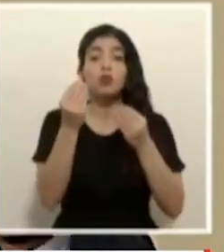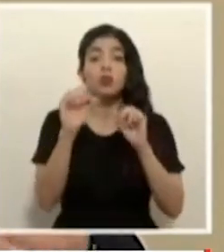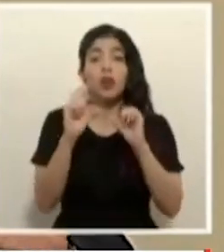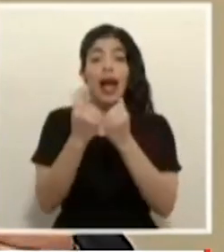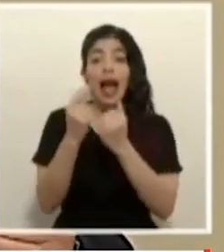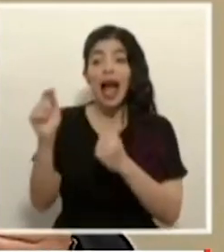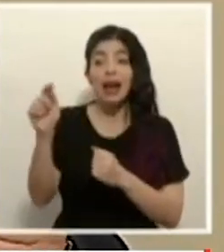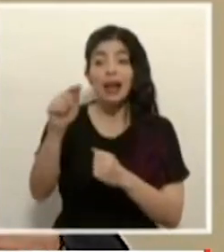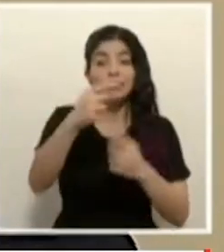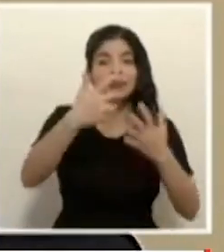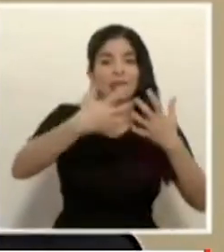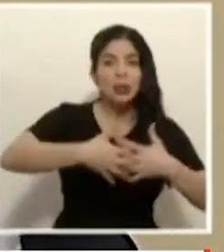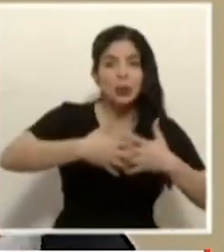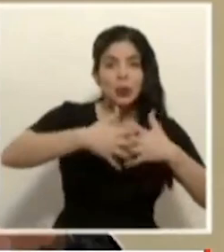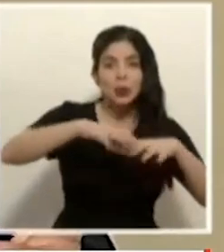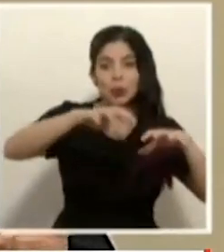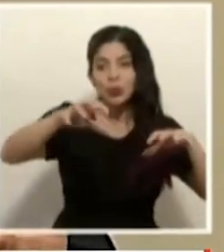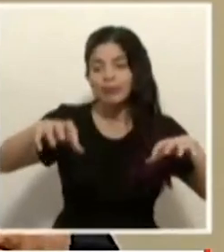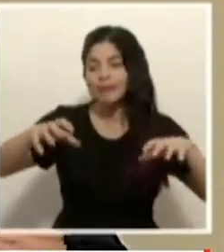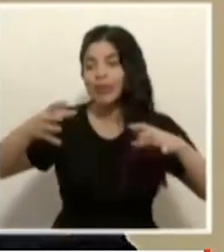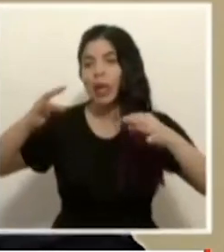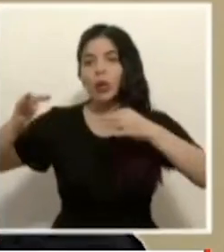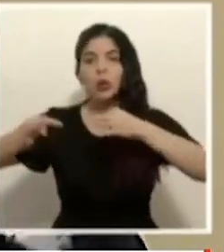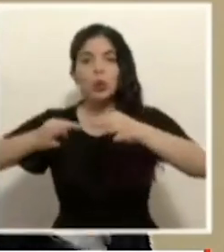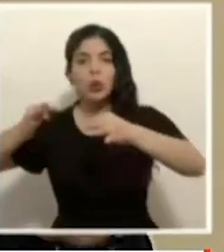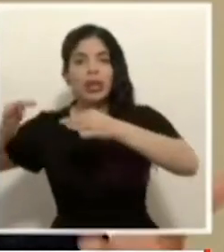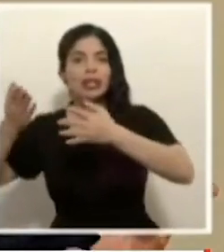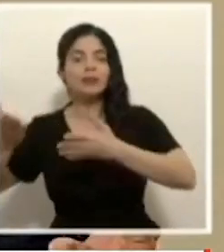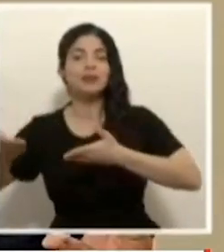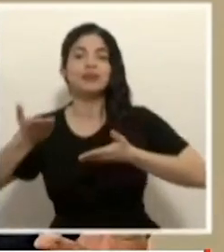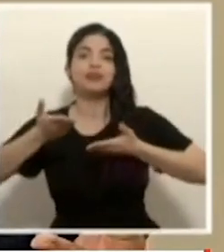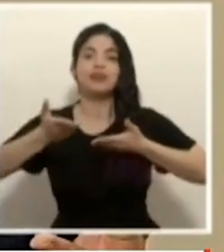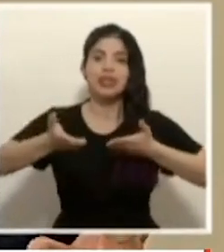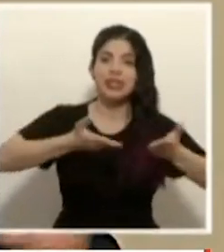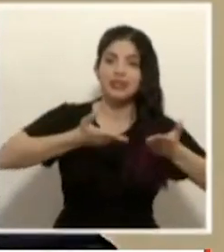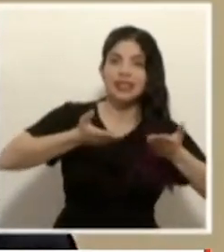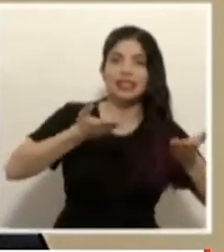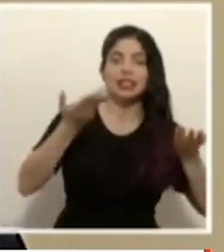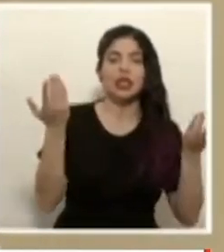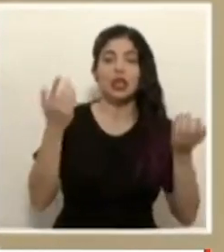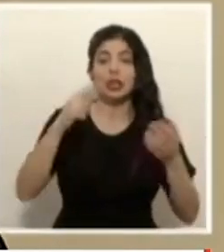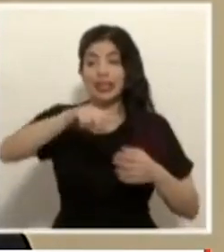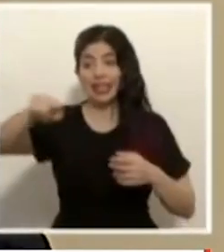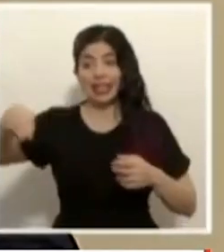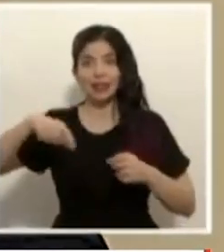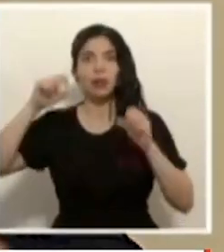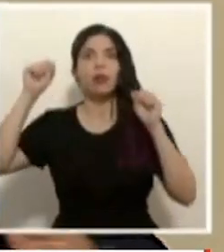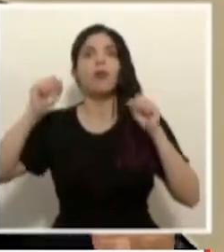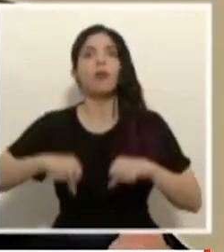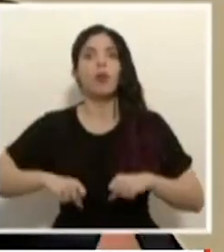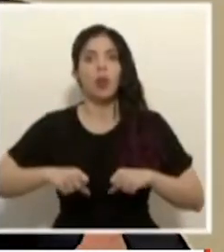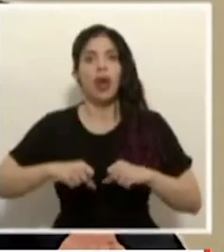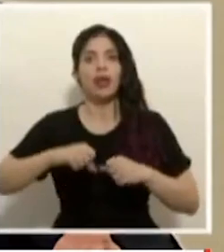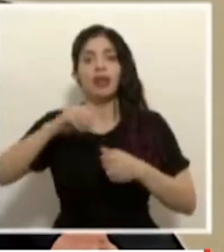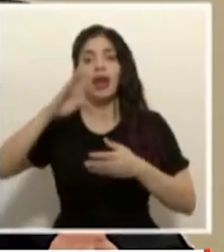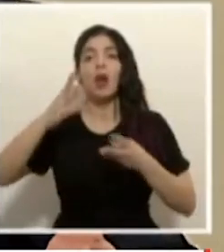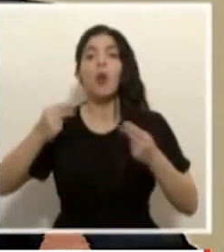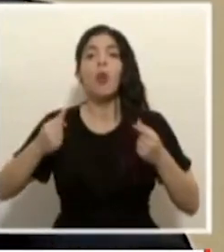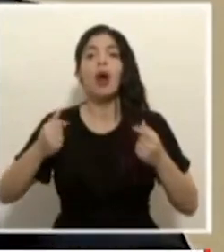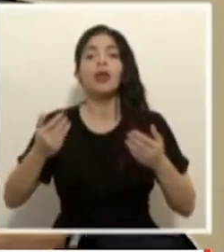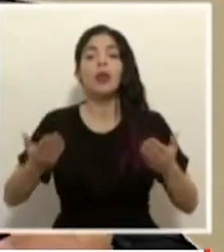la industria el turismo los servicios podrían ampliar sus planillas